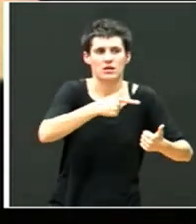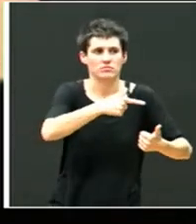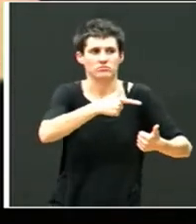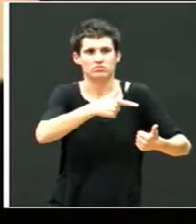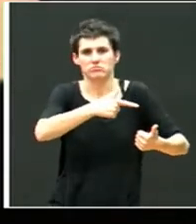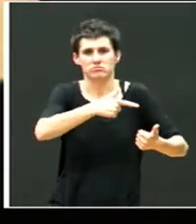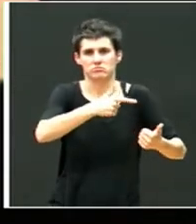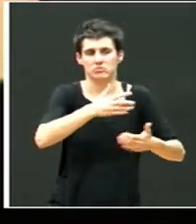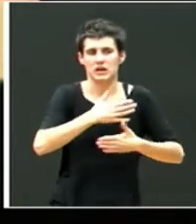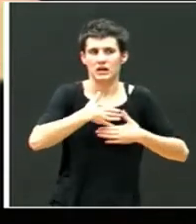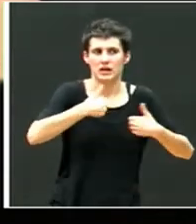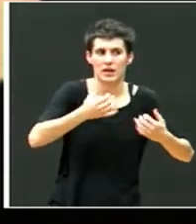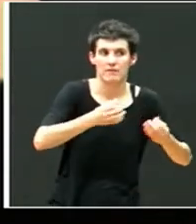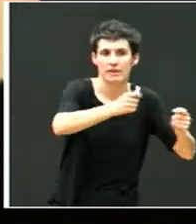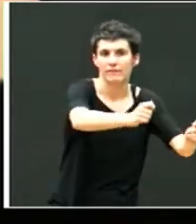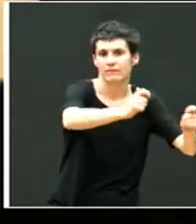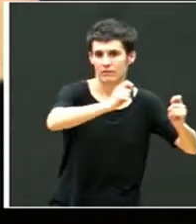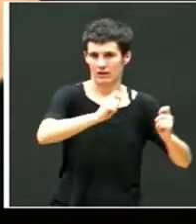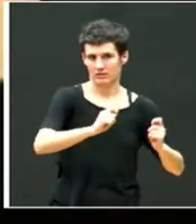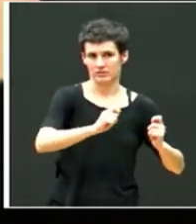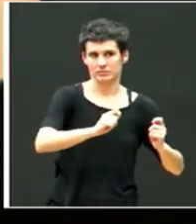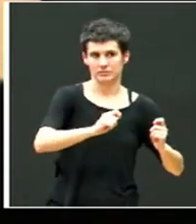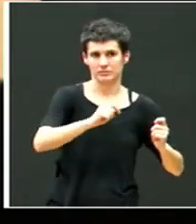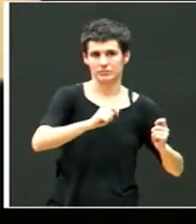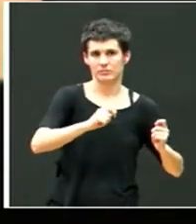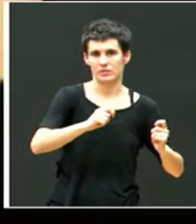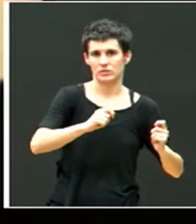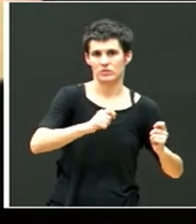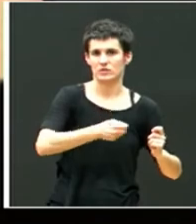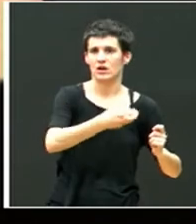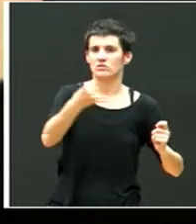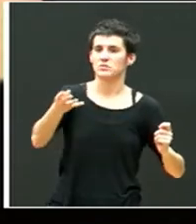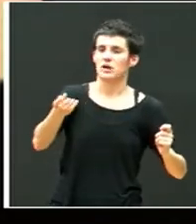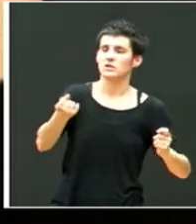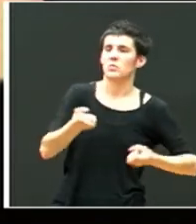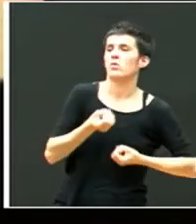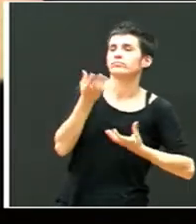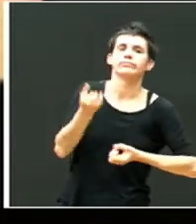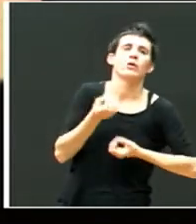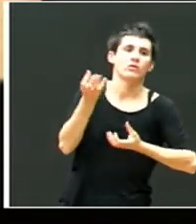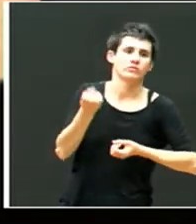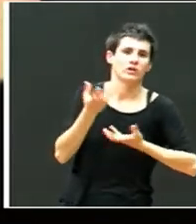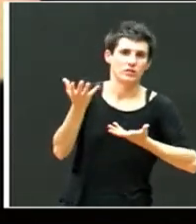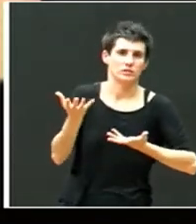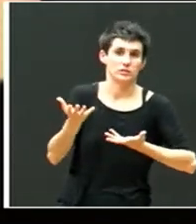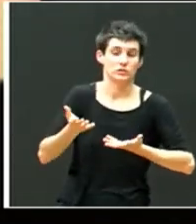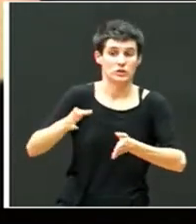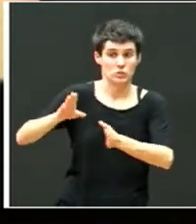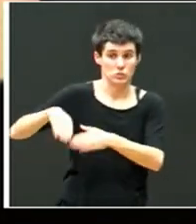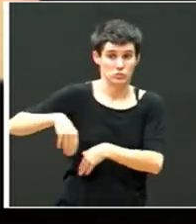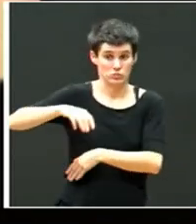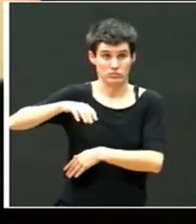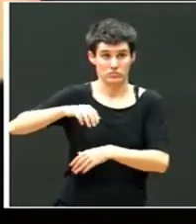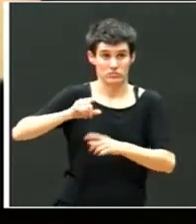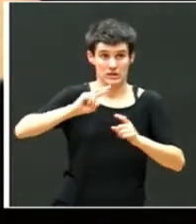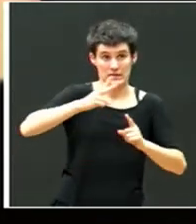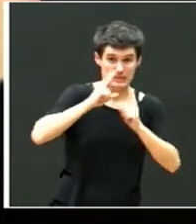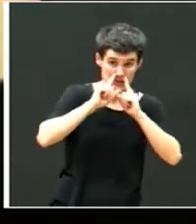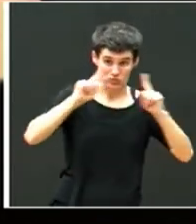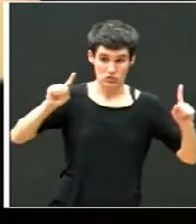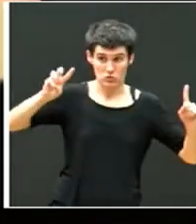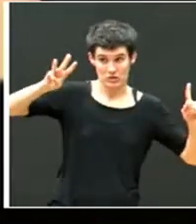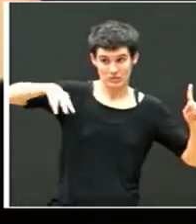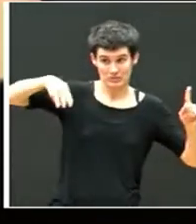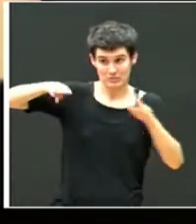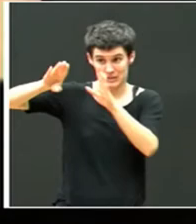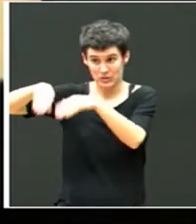ella quisiera, y lo exponían a los demás. Y en aquel caso, en el último trimestre del segundo año, Joseba nos